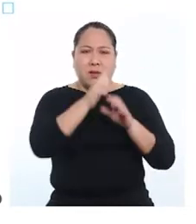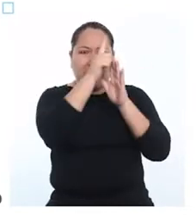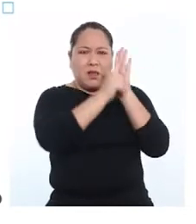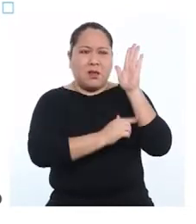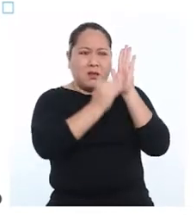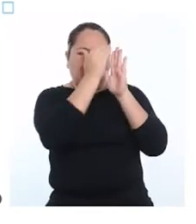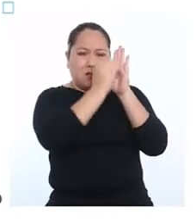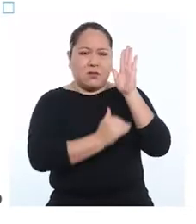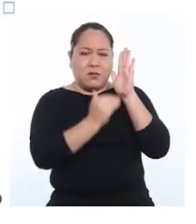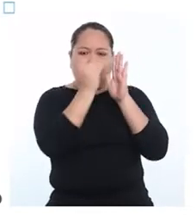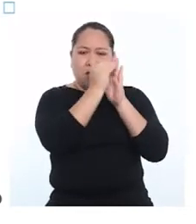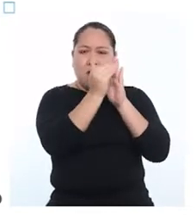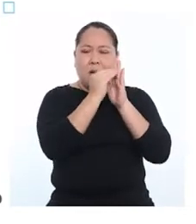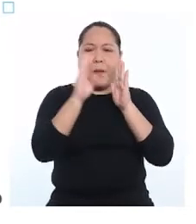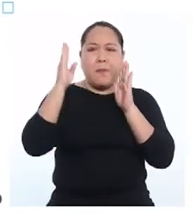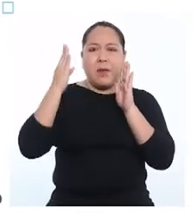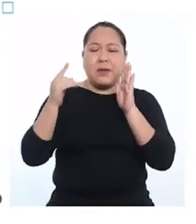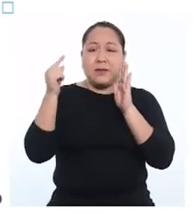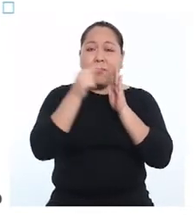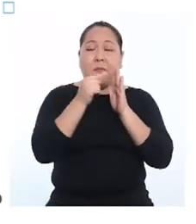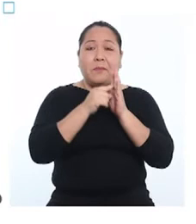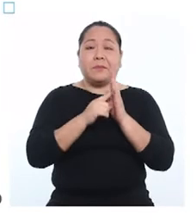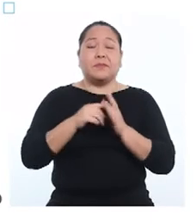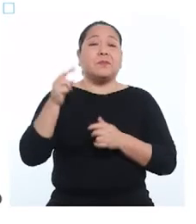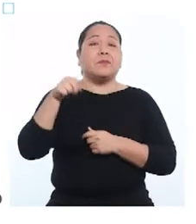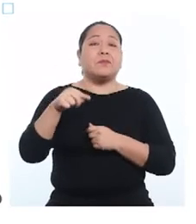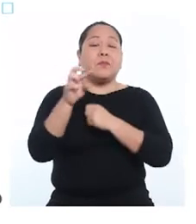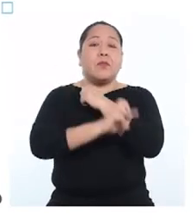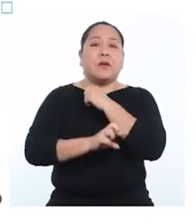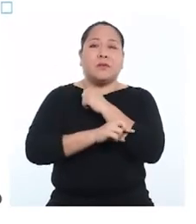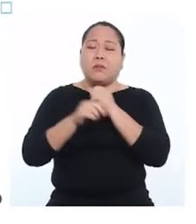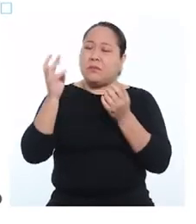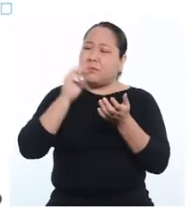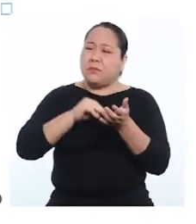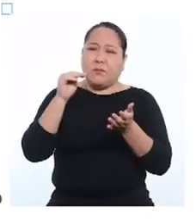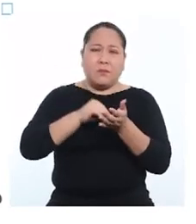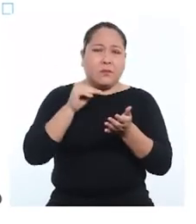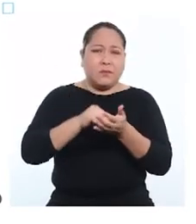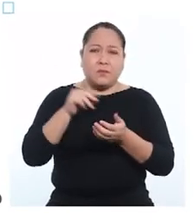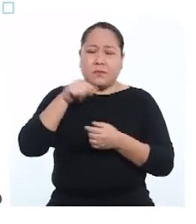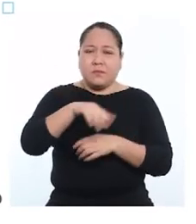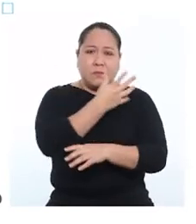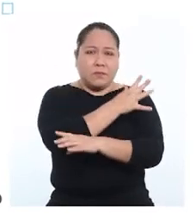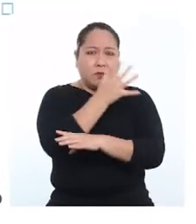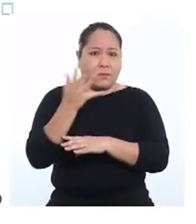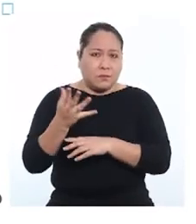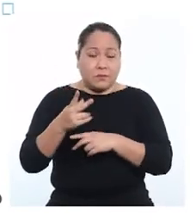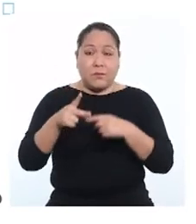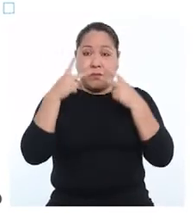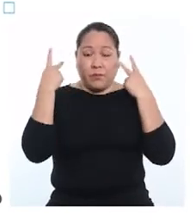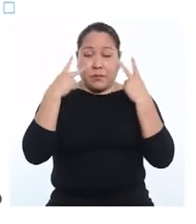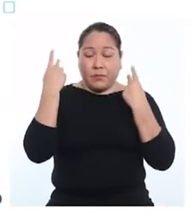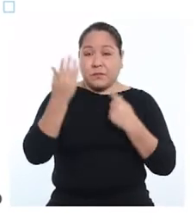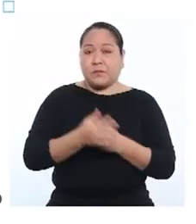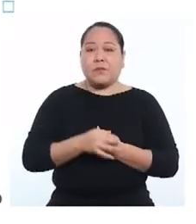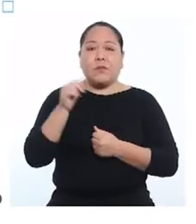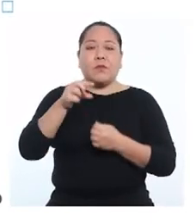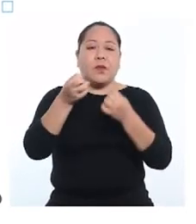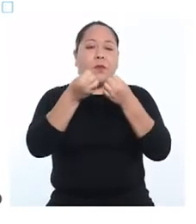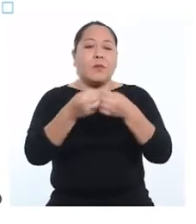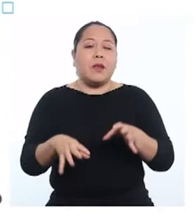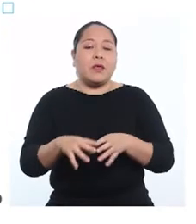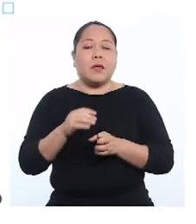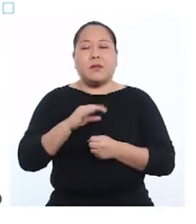prácticas. La lista la encabeza Brasil. El donde se ubica la mayor parte de la selva